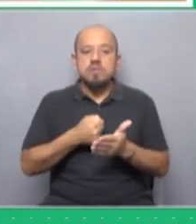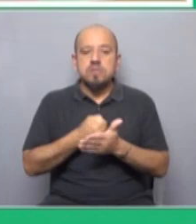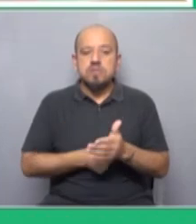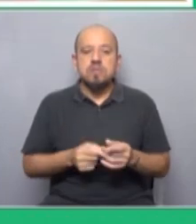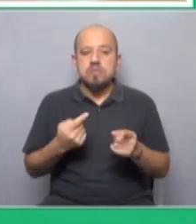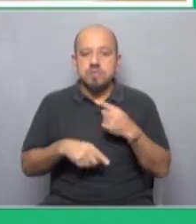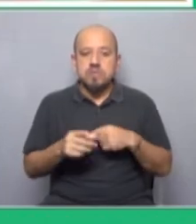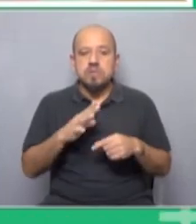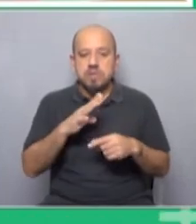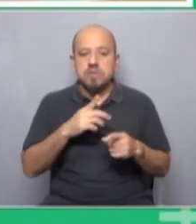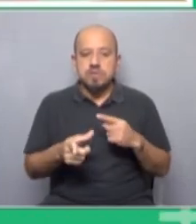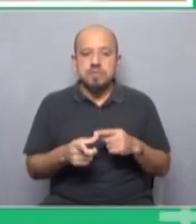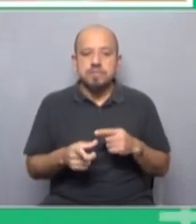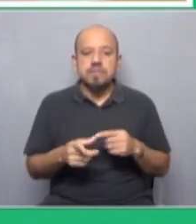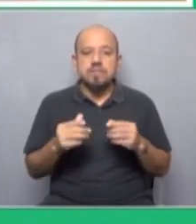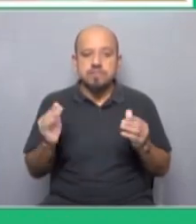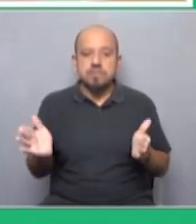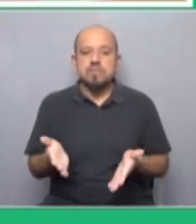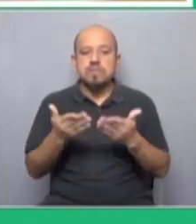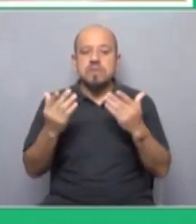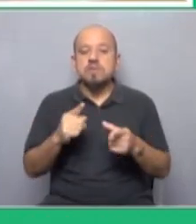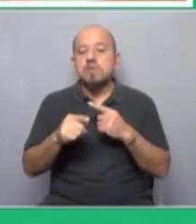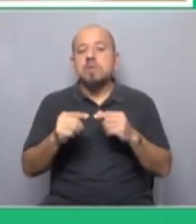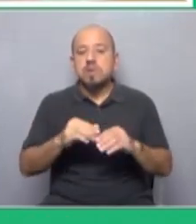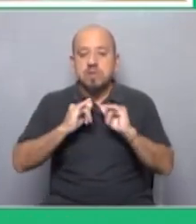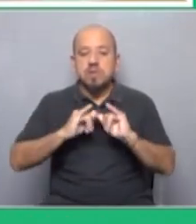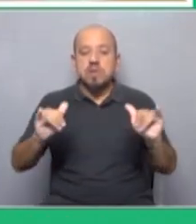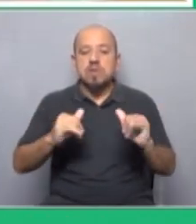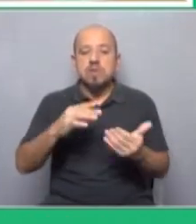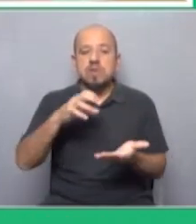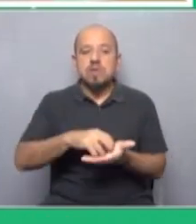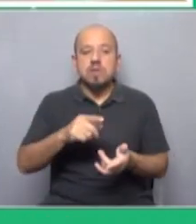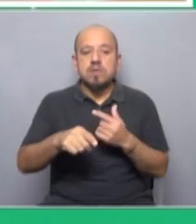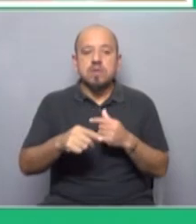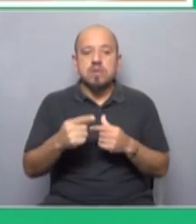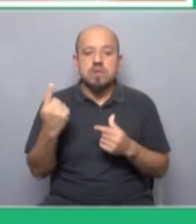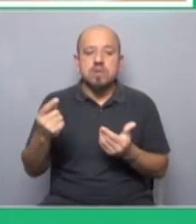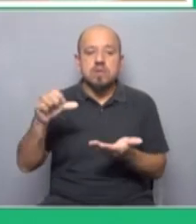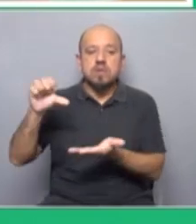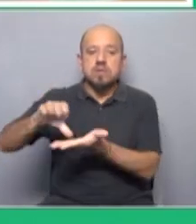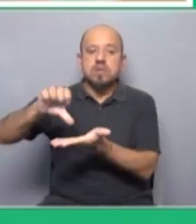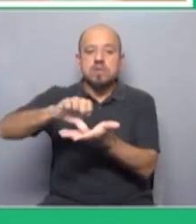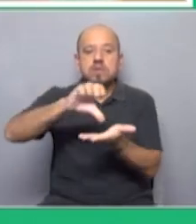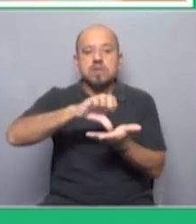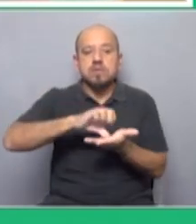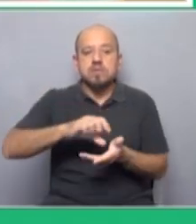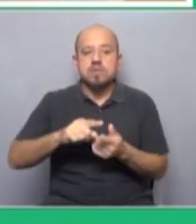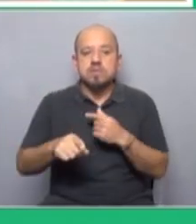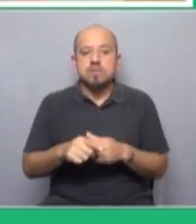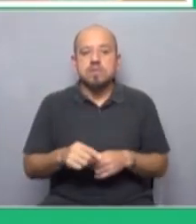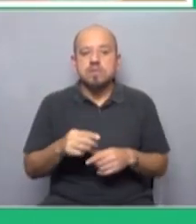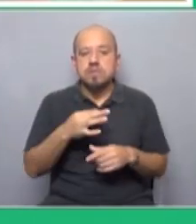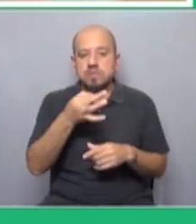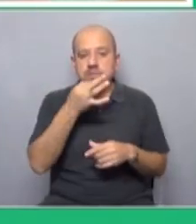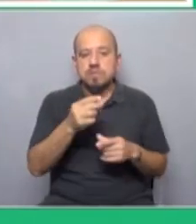está generando resultados y promovemos esto en nuestras centrales para que en lo nacional si a nivel regional que ya les